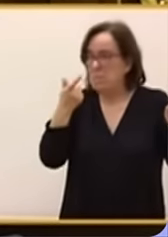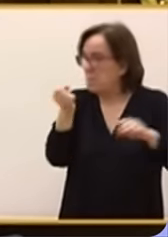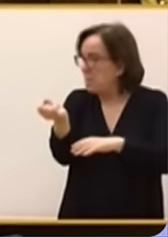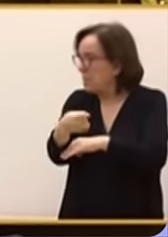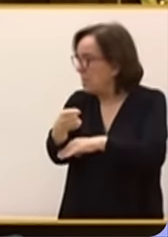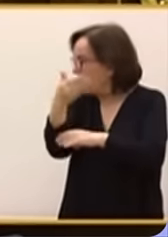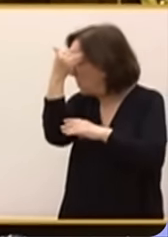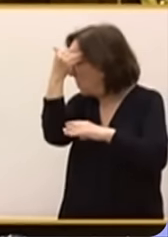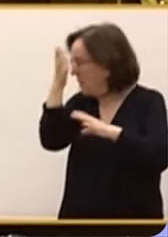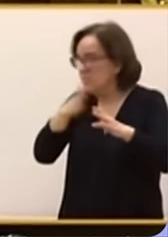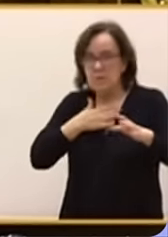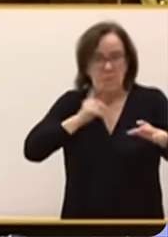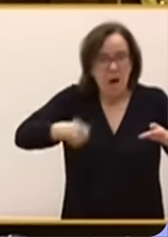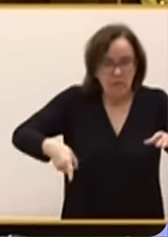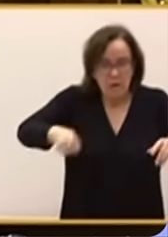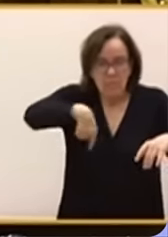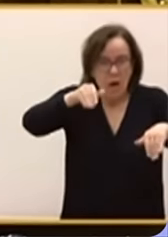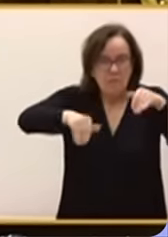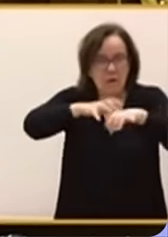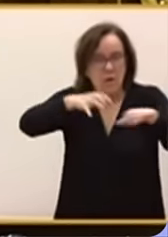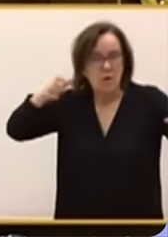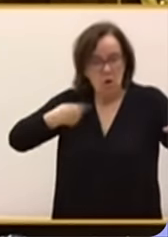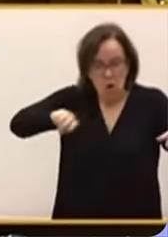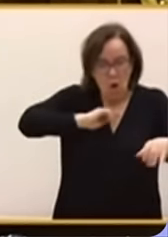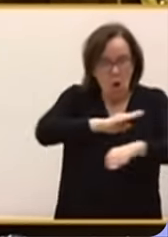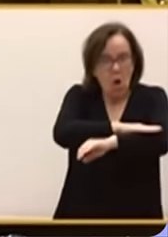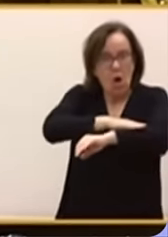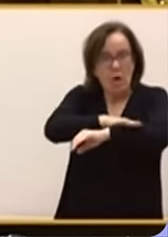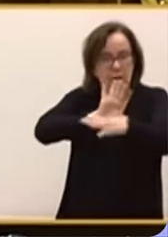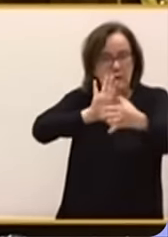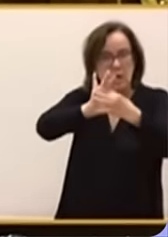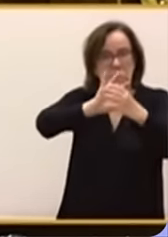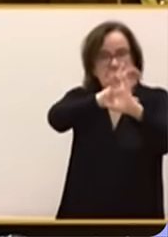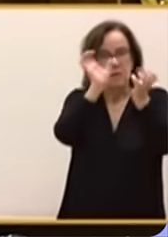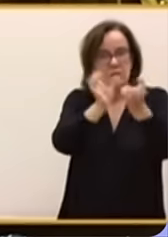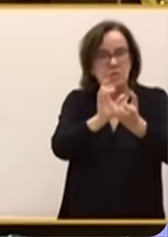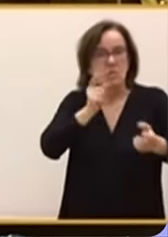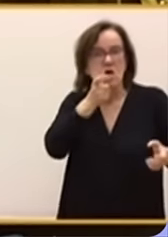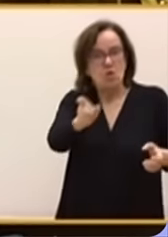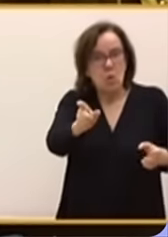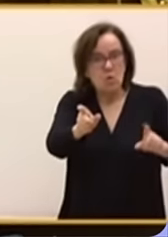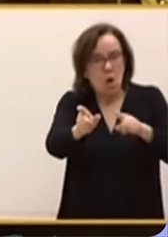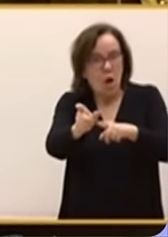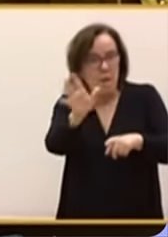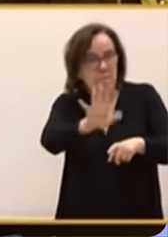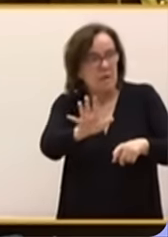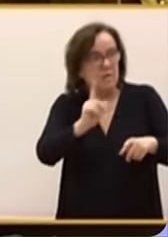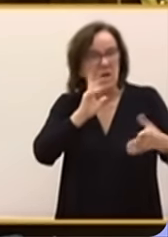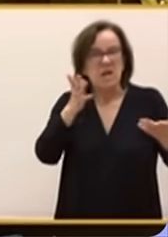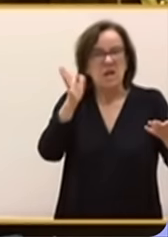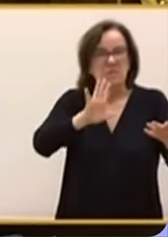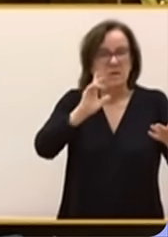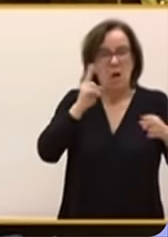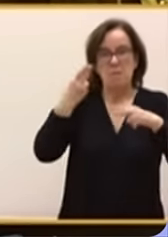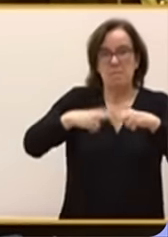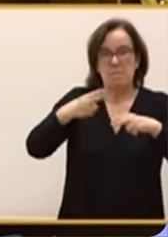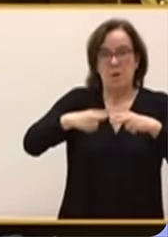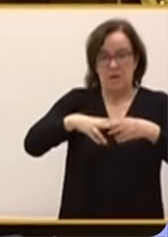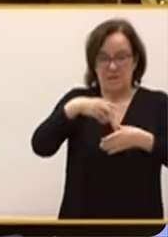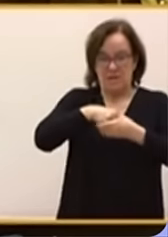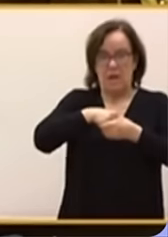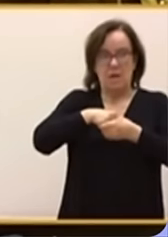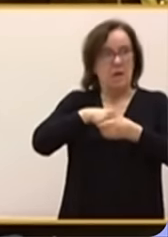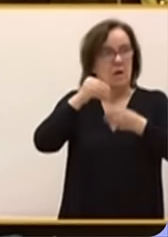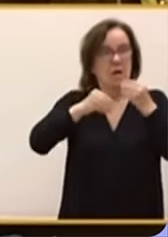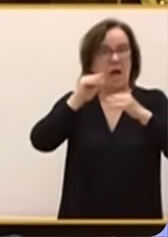este hemiciclo? ¿Le parece normal que nuestro gobierno base las relaciones internacionales en un insulto? ¿Le parece normal que la política interior se